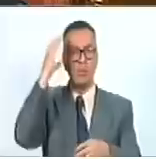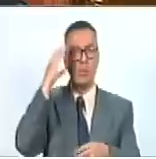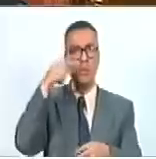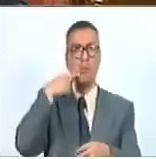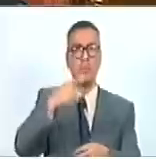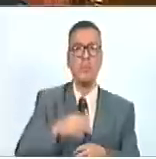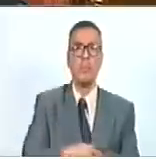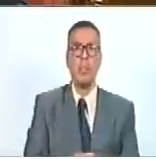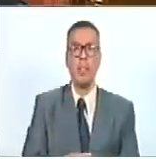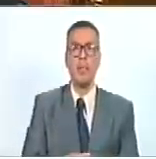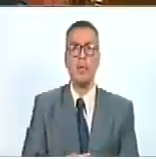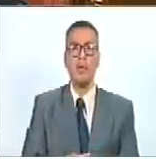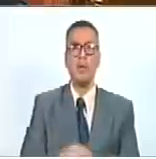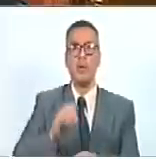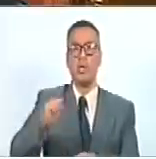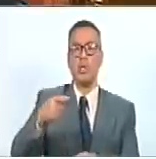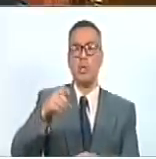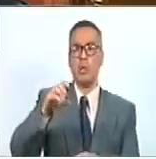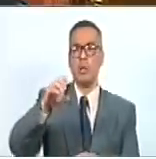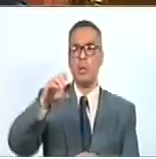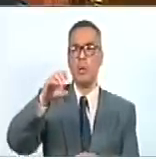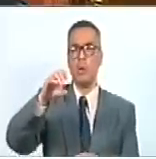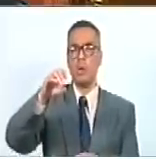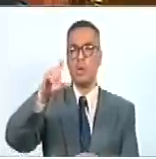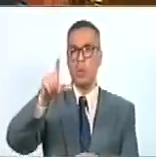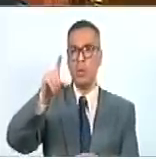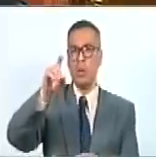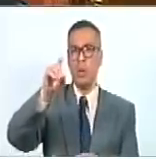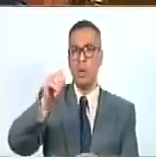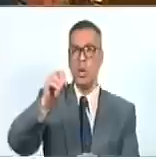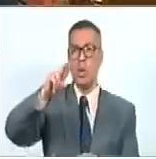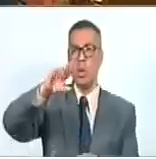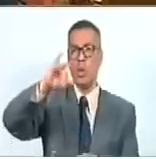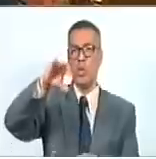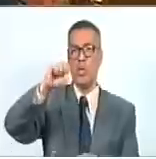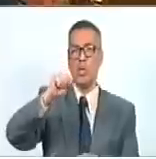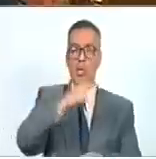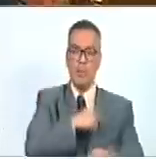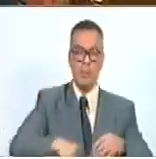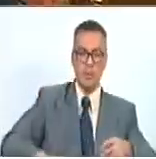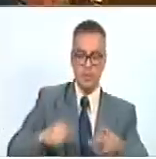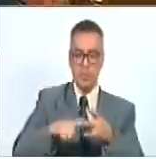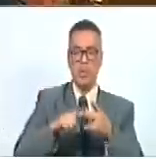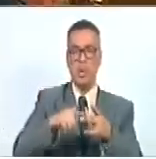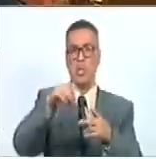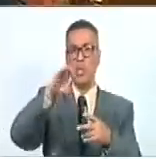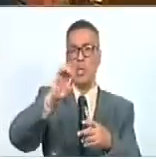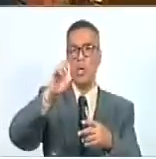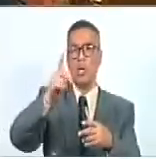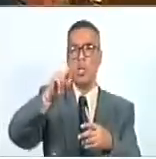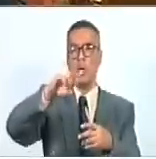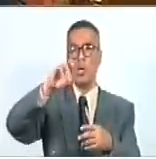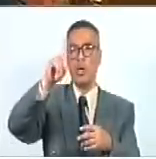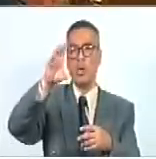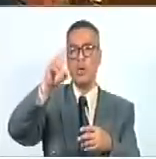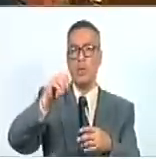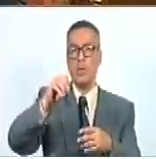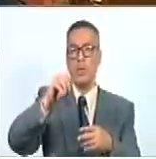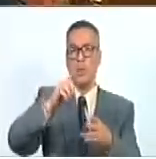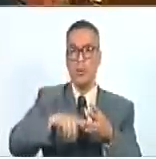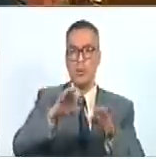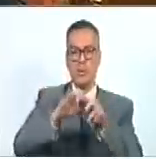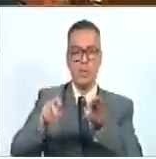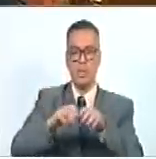Gloria Flores Schneider, Presidenta, Doctor Eduardo Chiliquinga, Mazón,